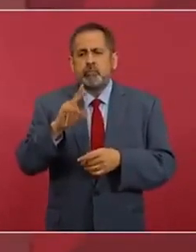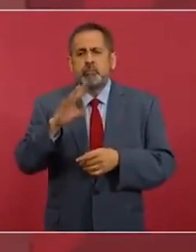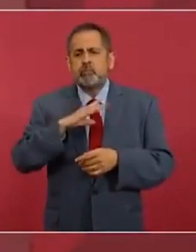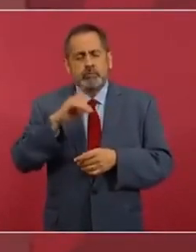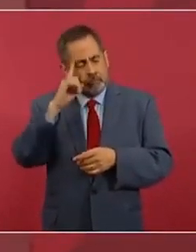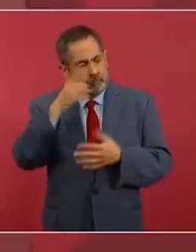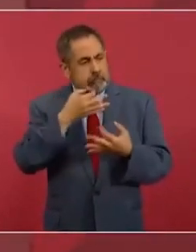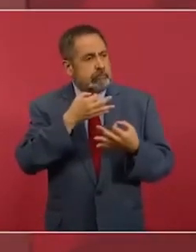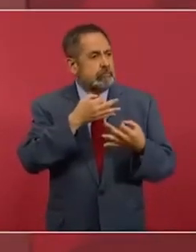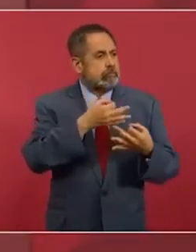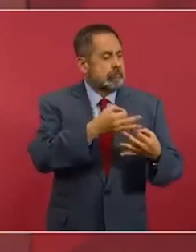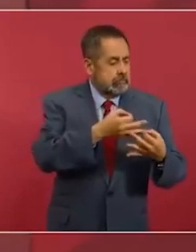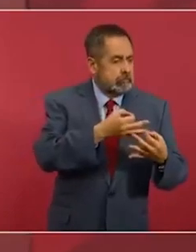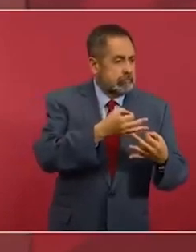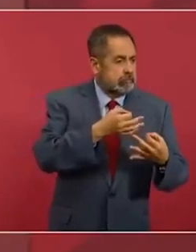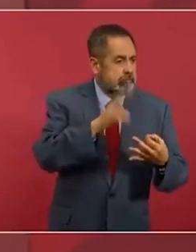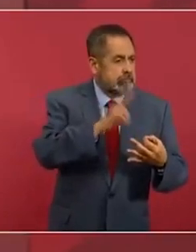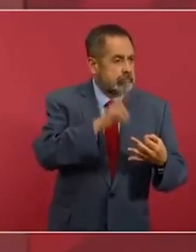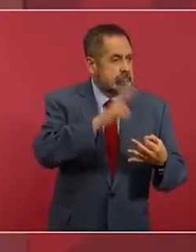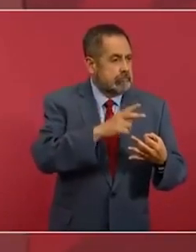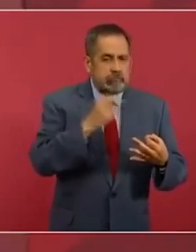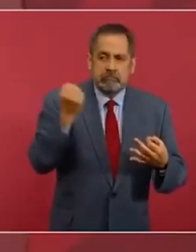no le dieron la espalda